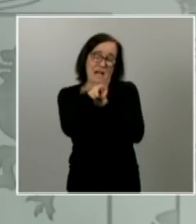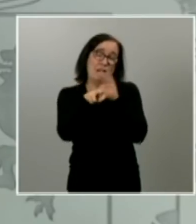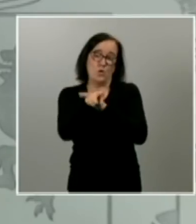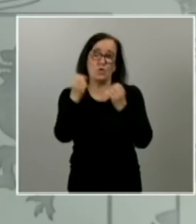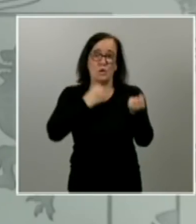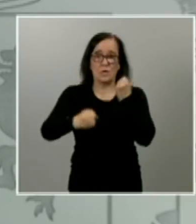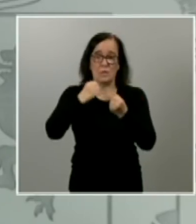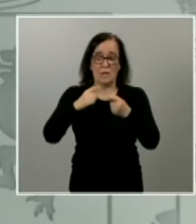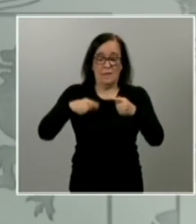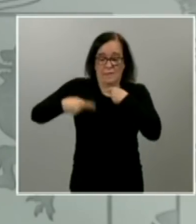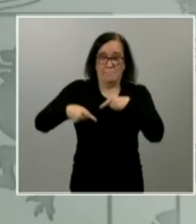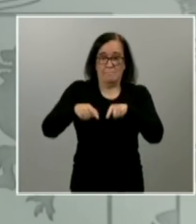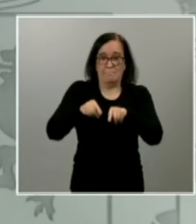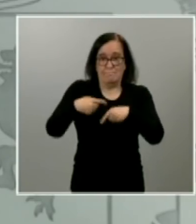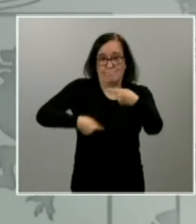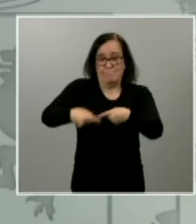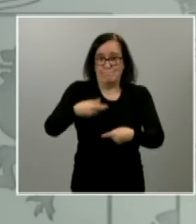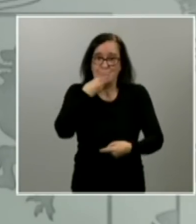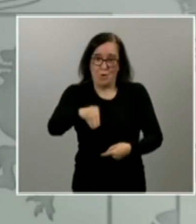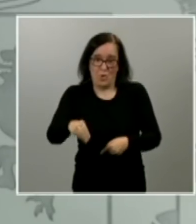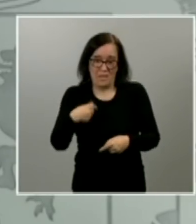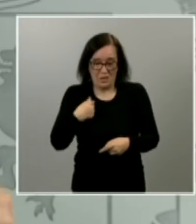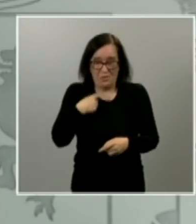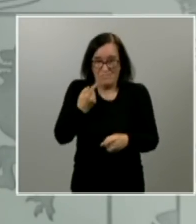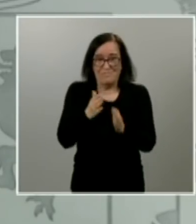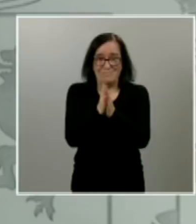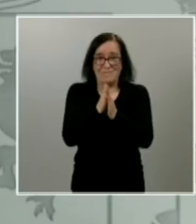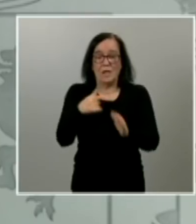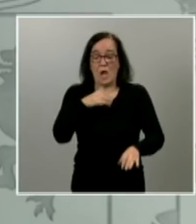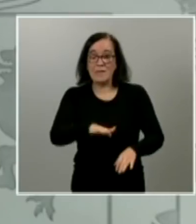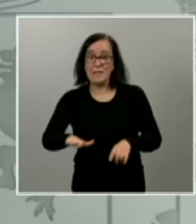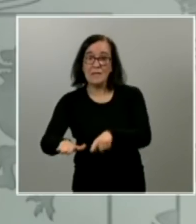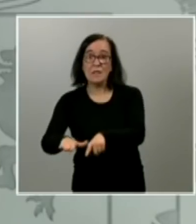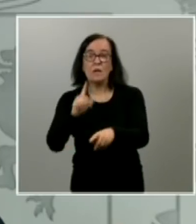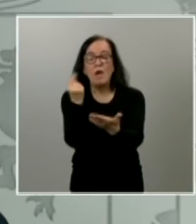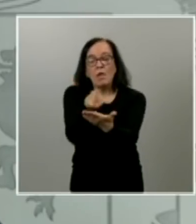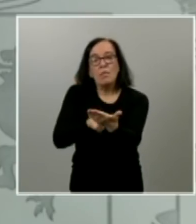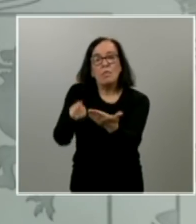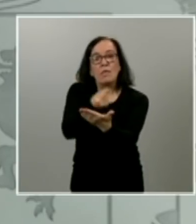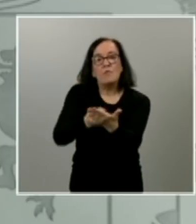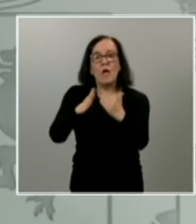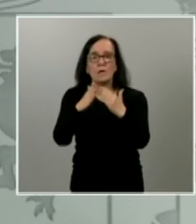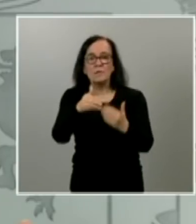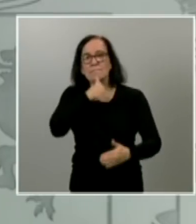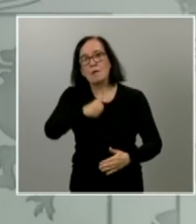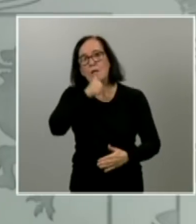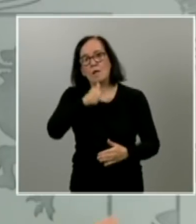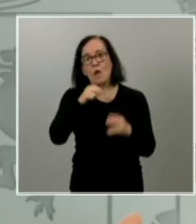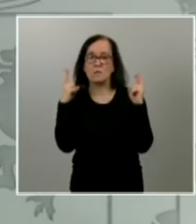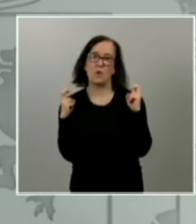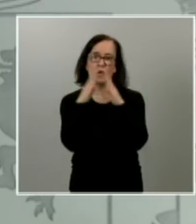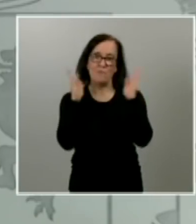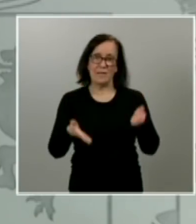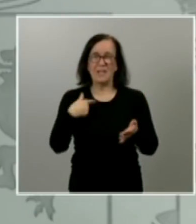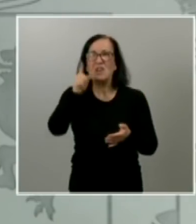generaciones futuras a los jóvenes a los cuales antes apelaba a los niños que ahora mismo estarán dibujando en sus casas y aguantando este confinamiento sin entender